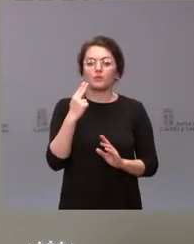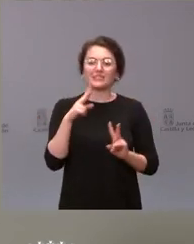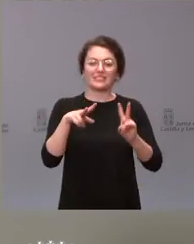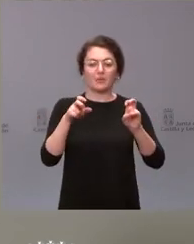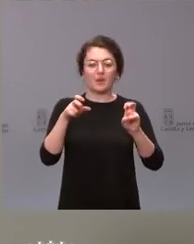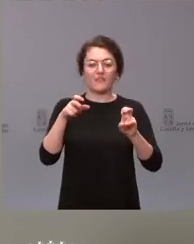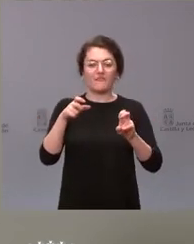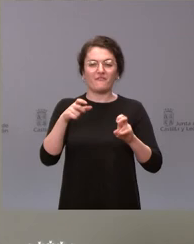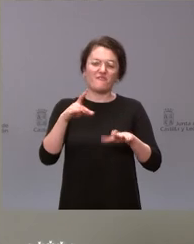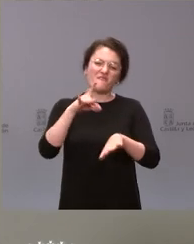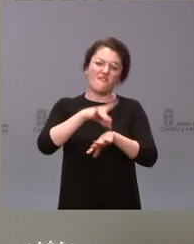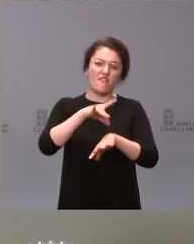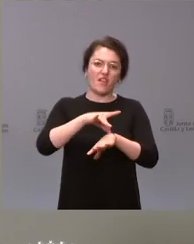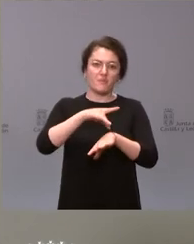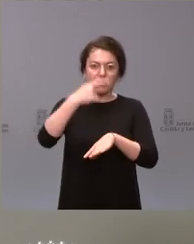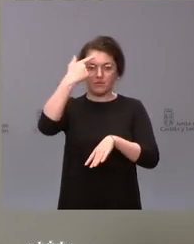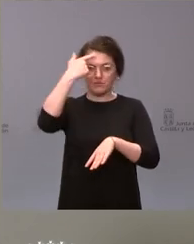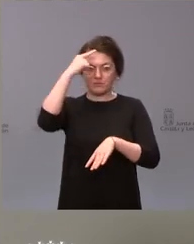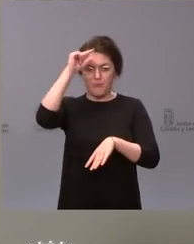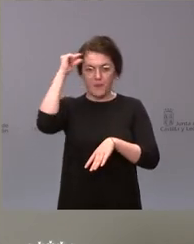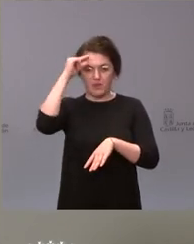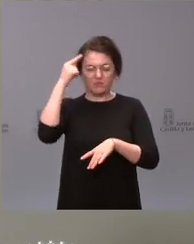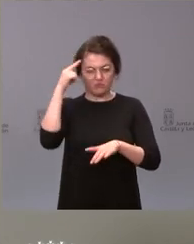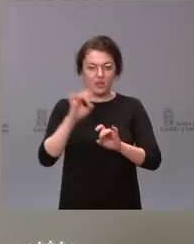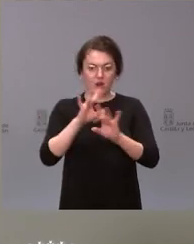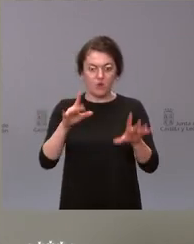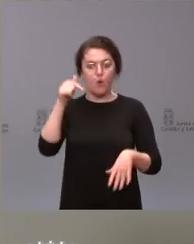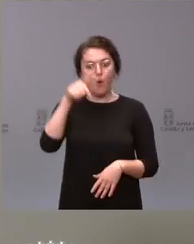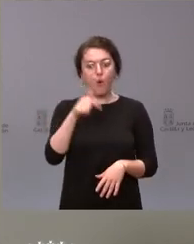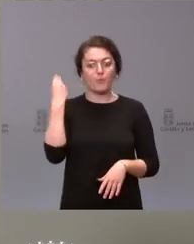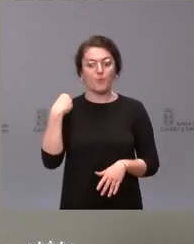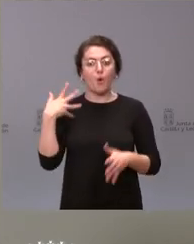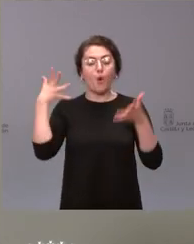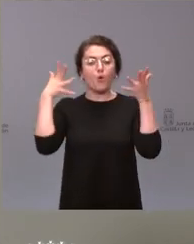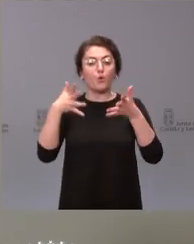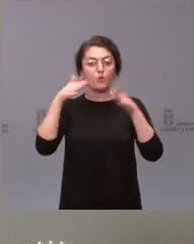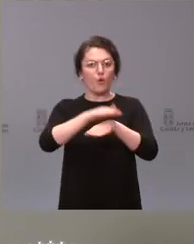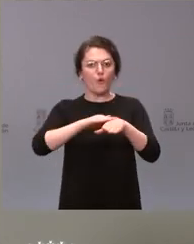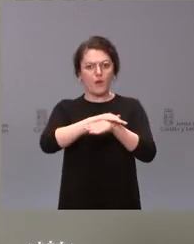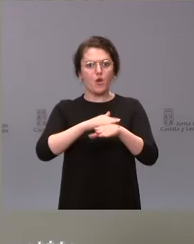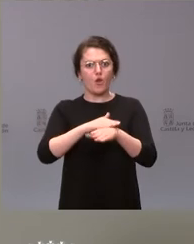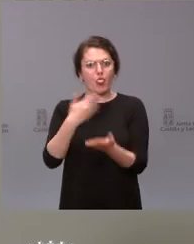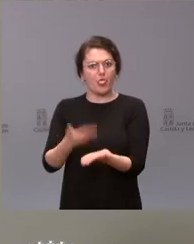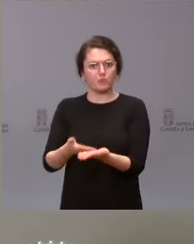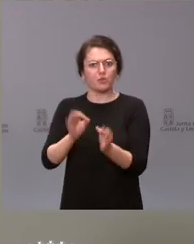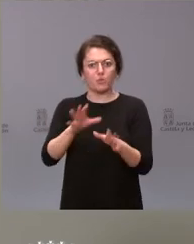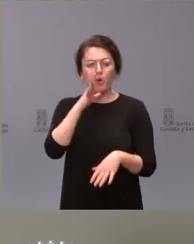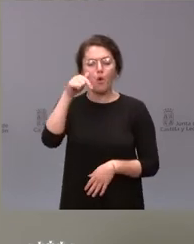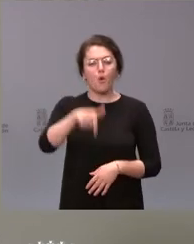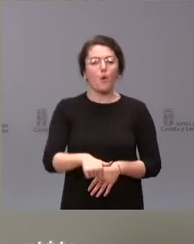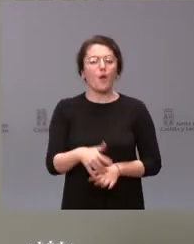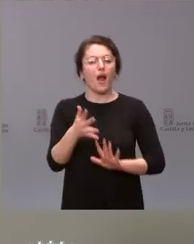lo hemos demostrado también en el Consejo de Gobierno de hoy donde hemos hablado de una cuantía